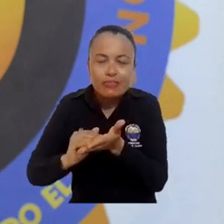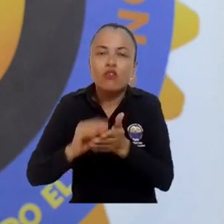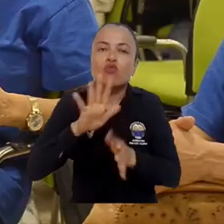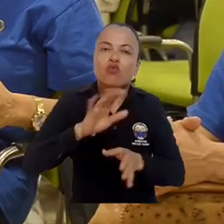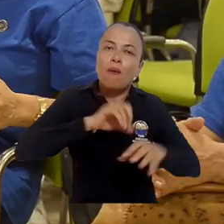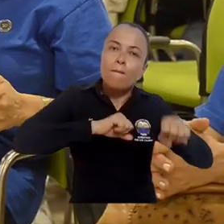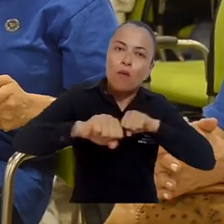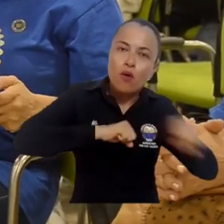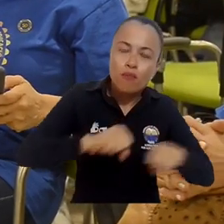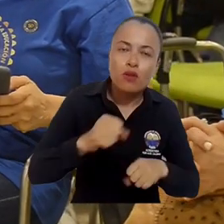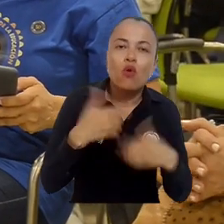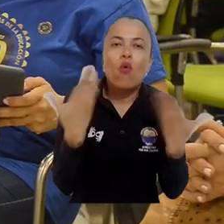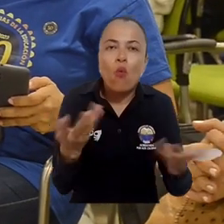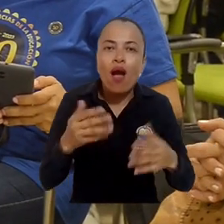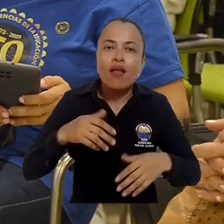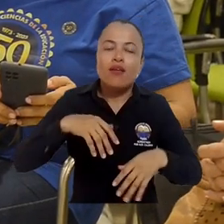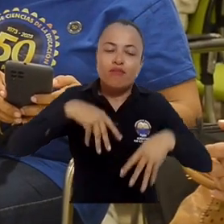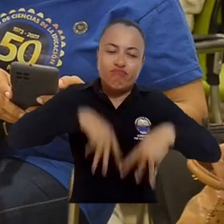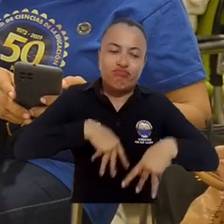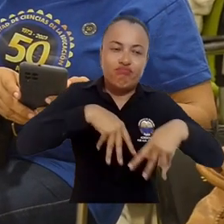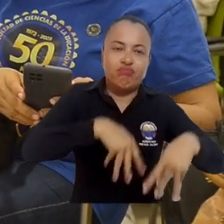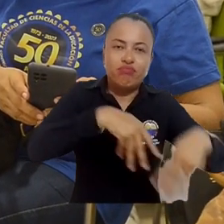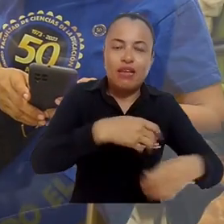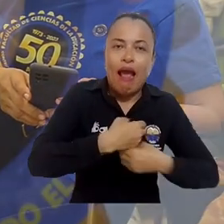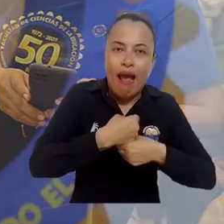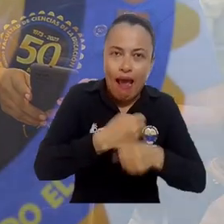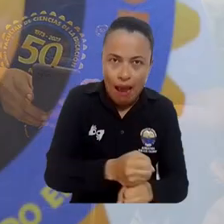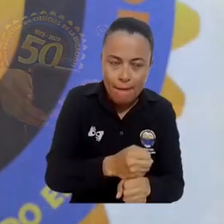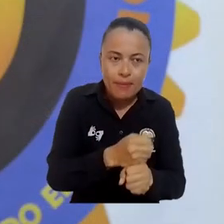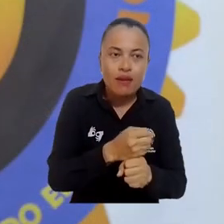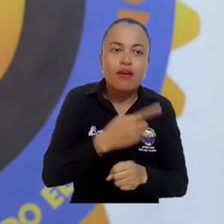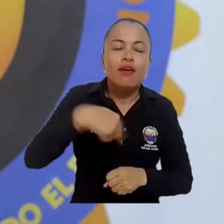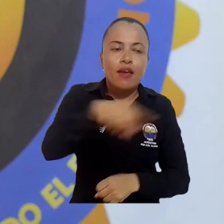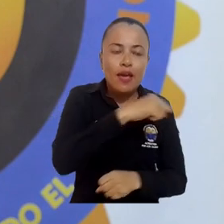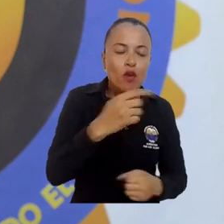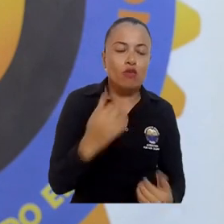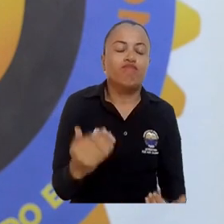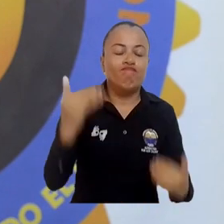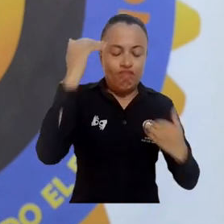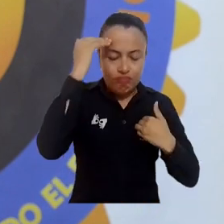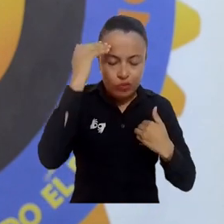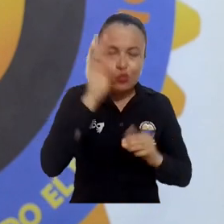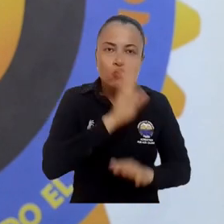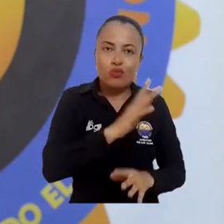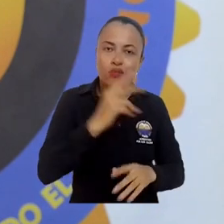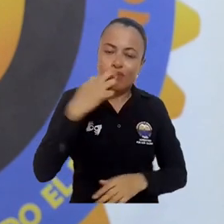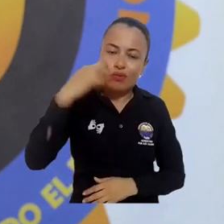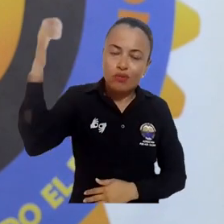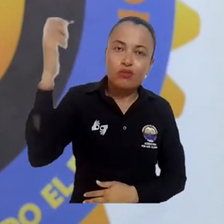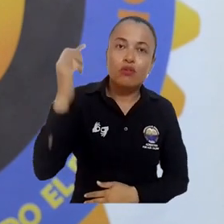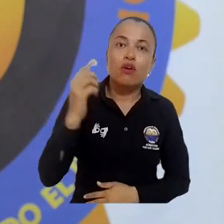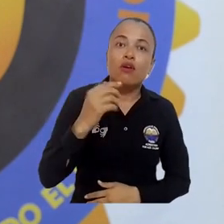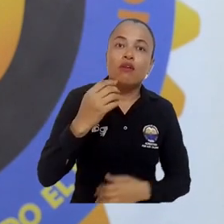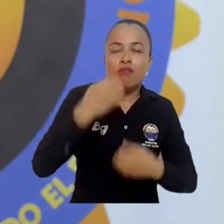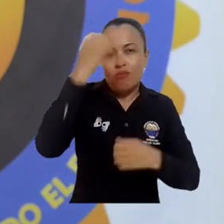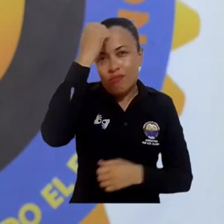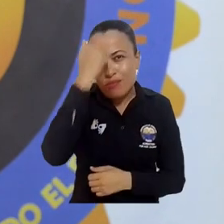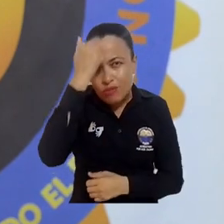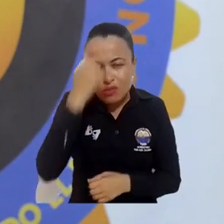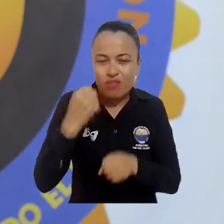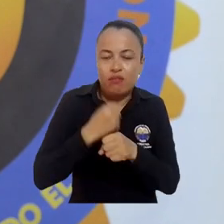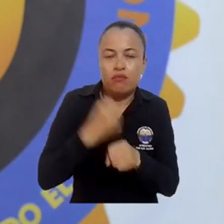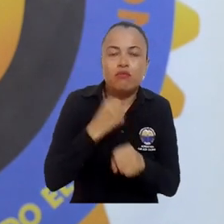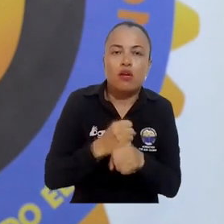que se denominó la Marcha del Hambre. Que sientan de lleno su profesión docente a través de estos 50